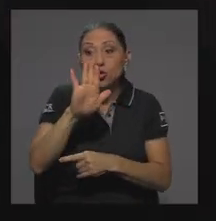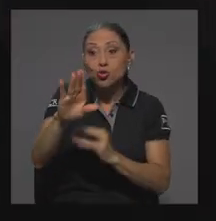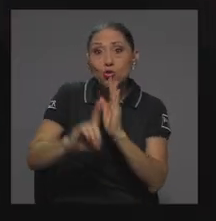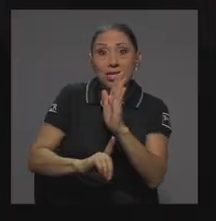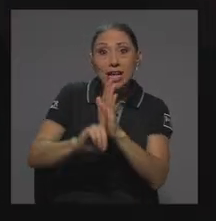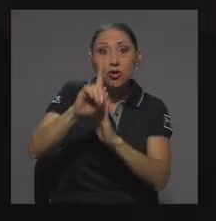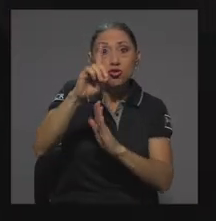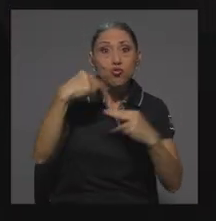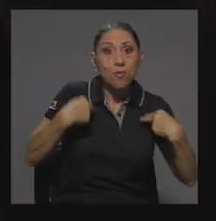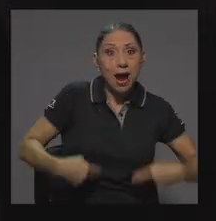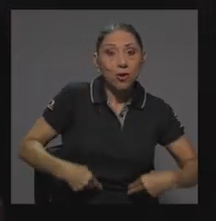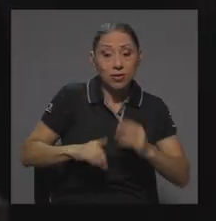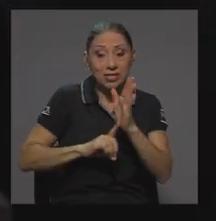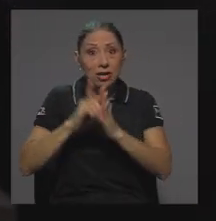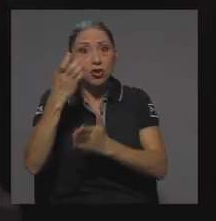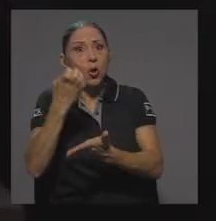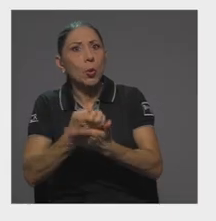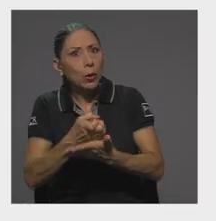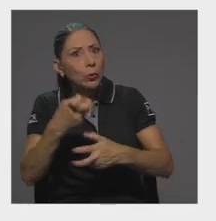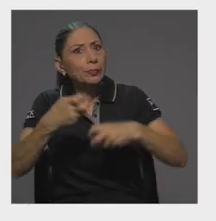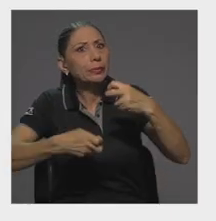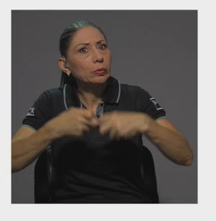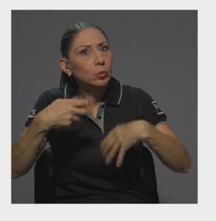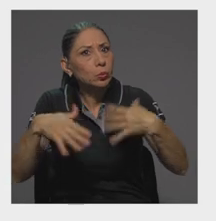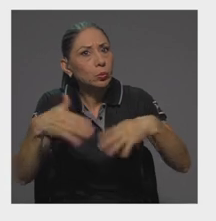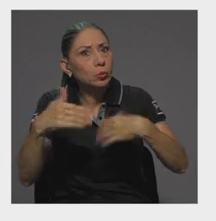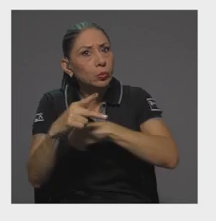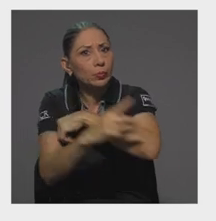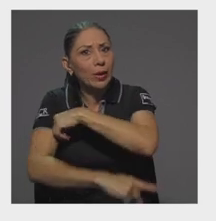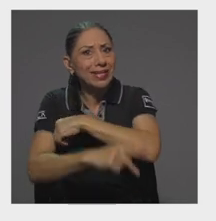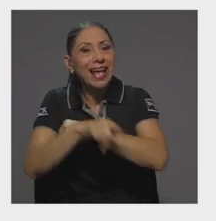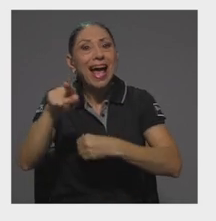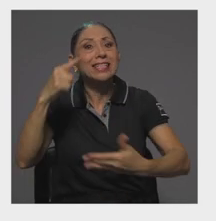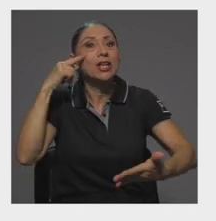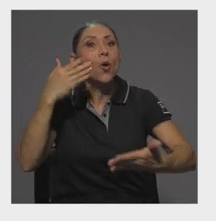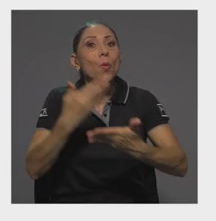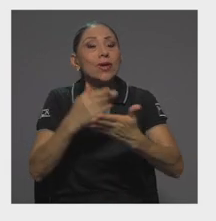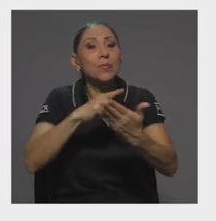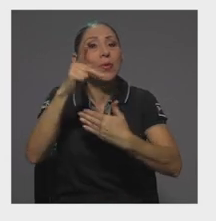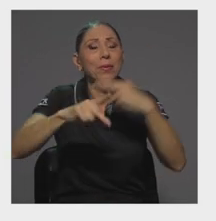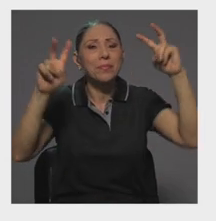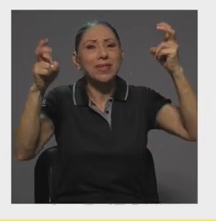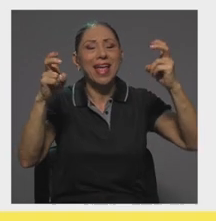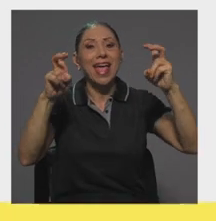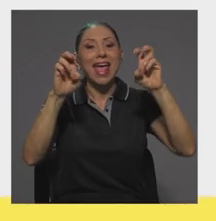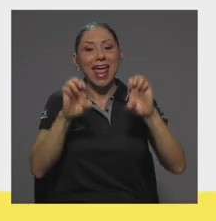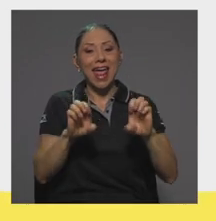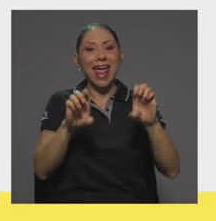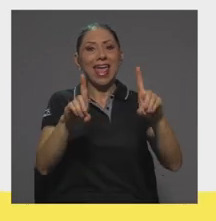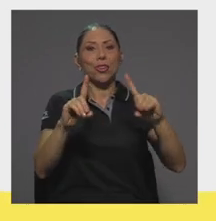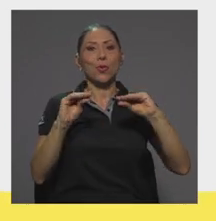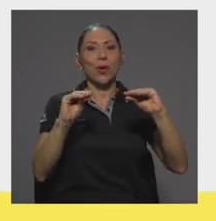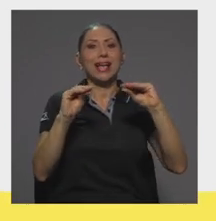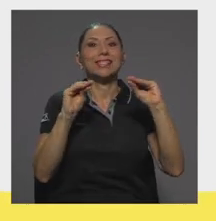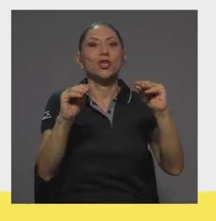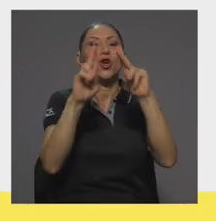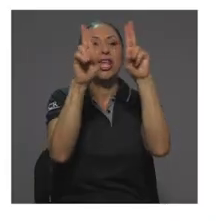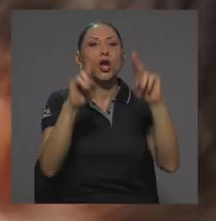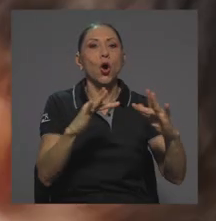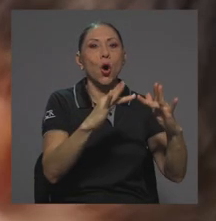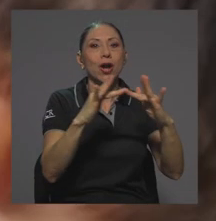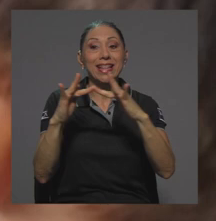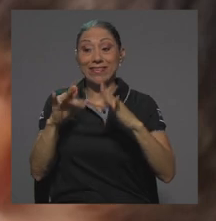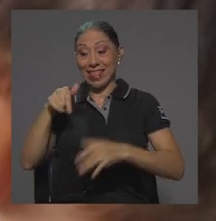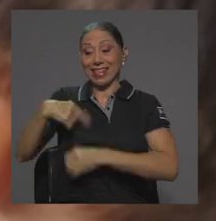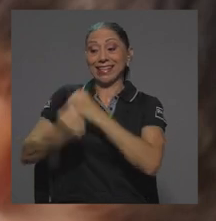humano y económico del país. Así lo muestra el reportaje Educación y Conectividad, que este 2021